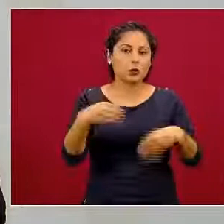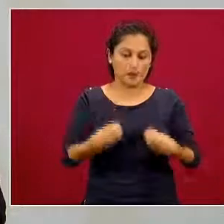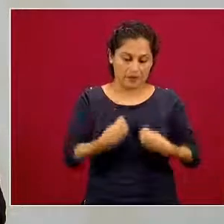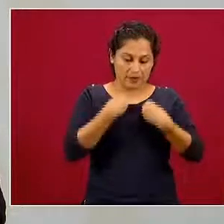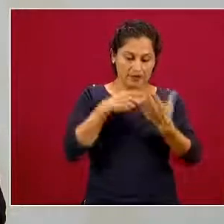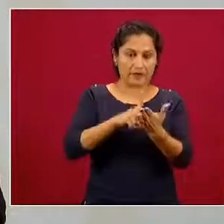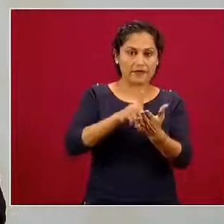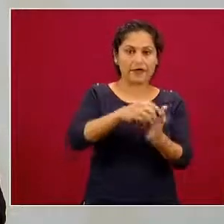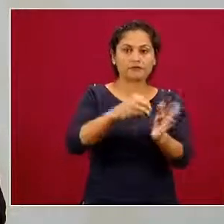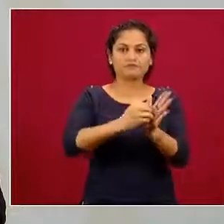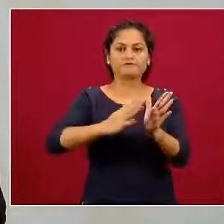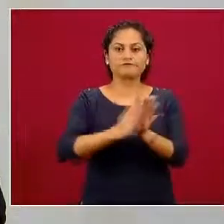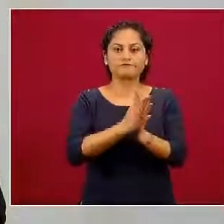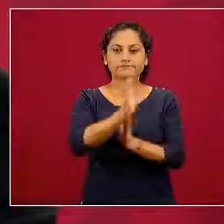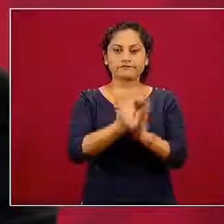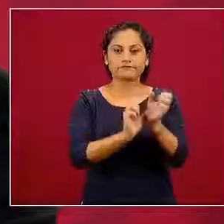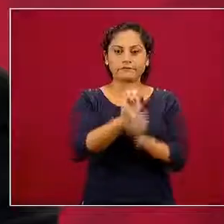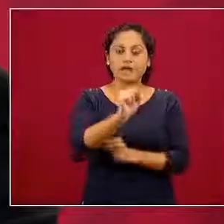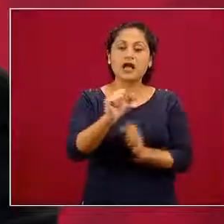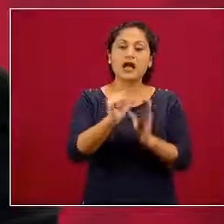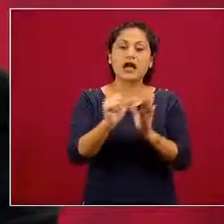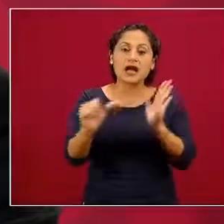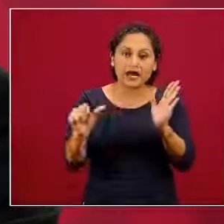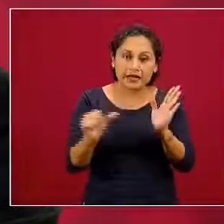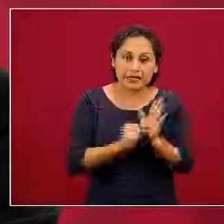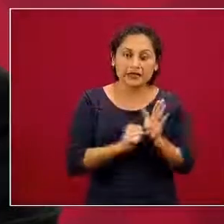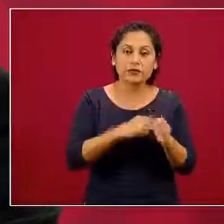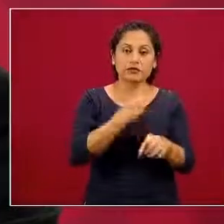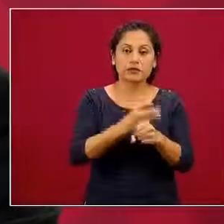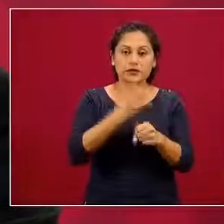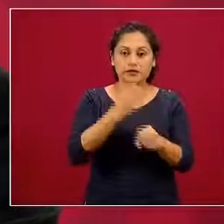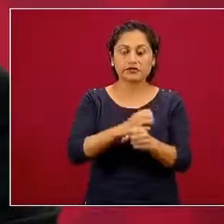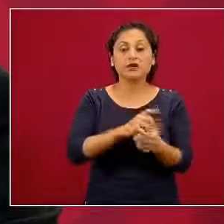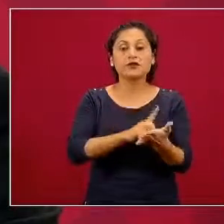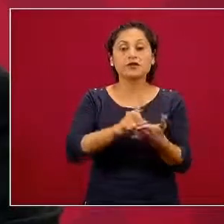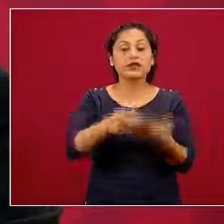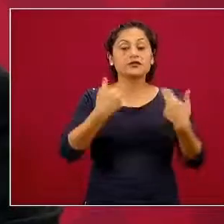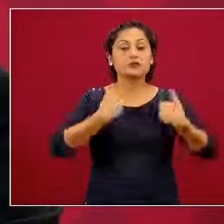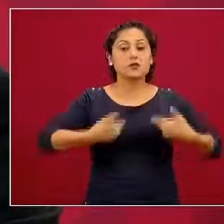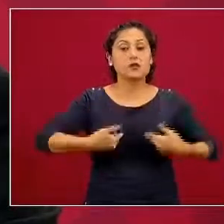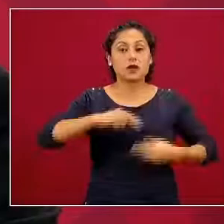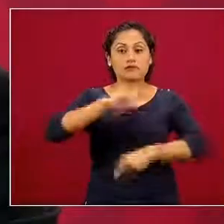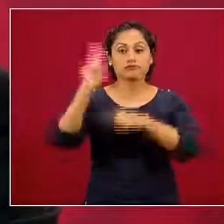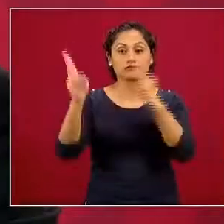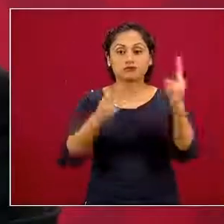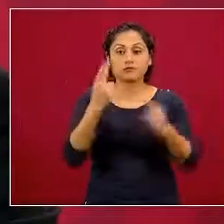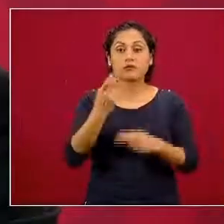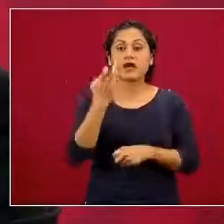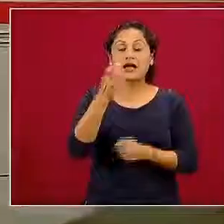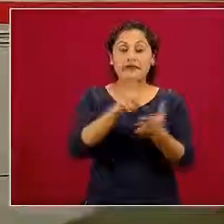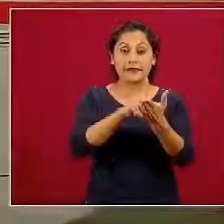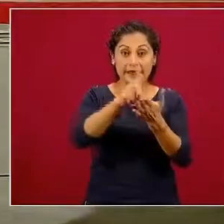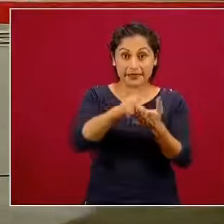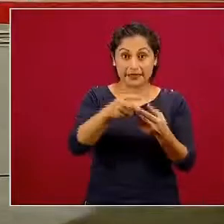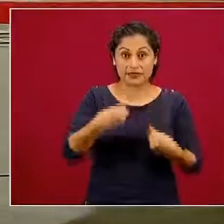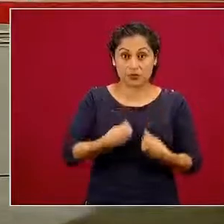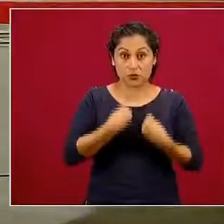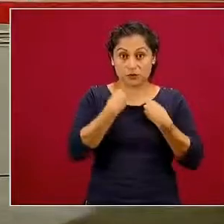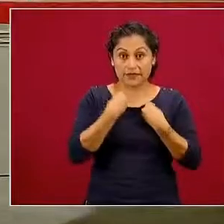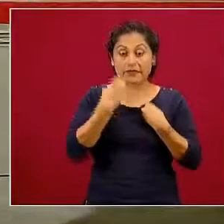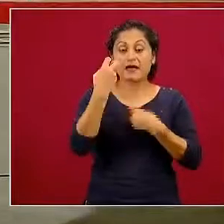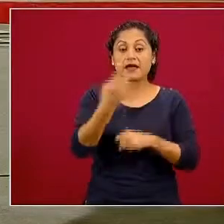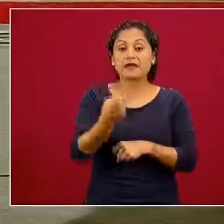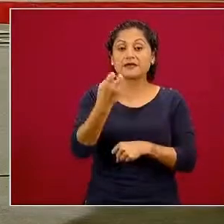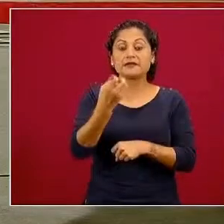en el artículo 3º de la Declaración Universal de los Derechos Humanos. El derecho a la vida significa tener oportunidad